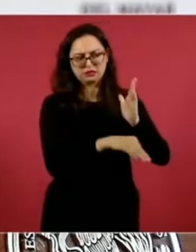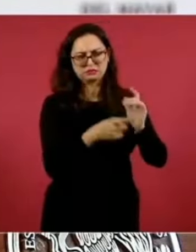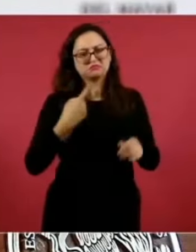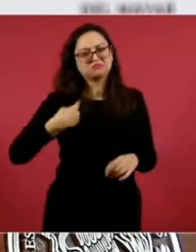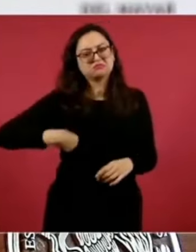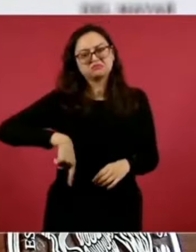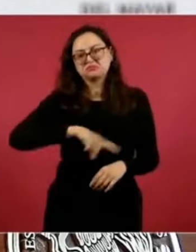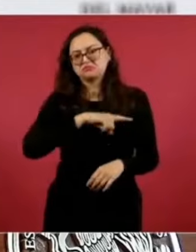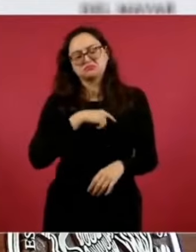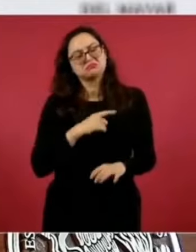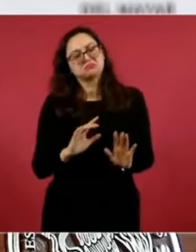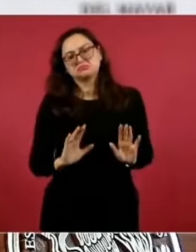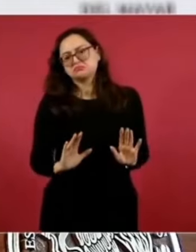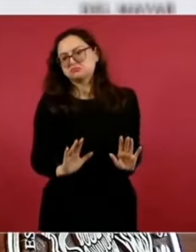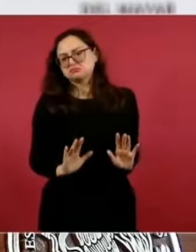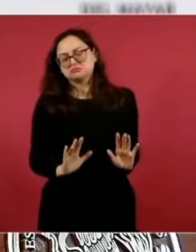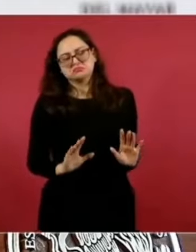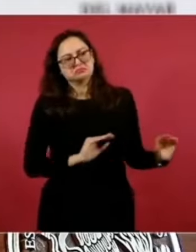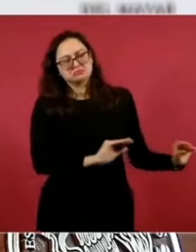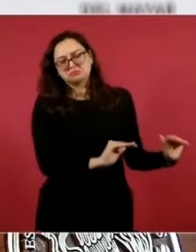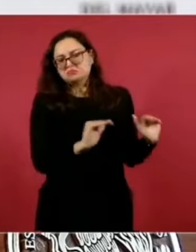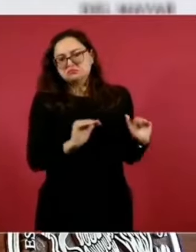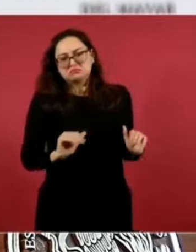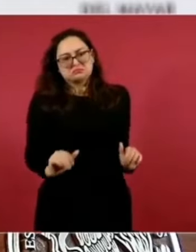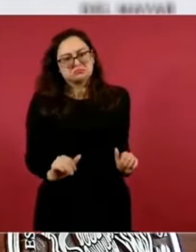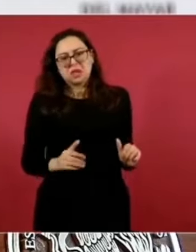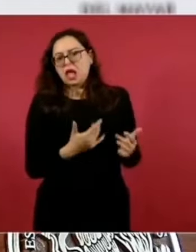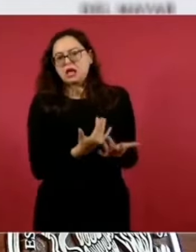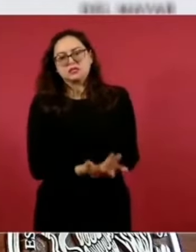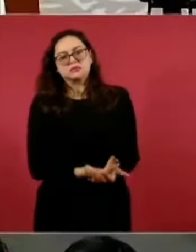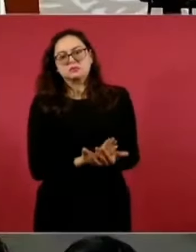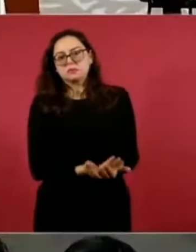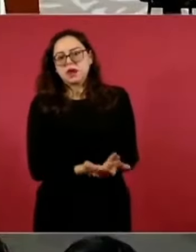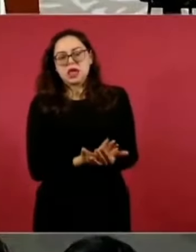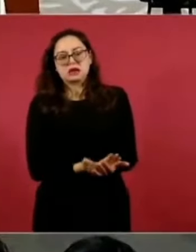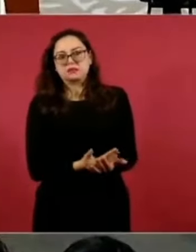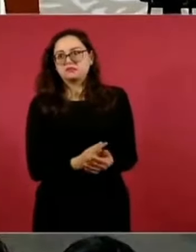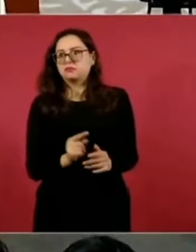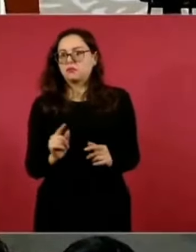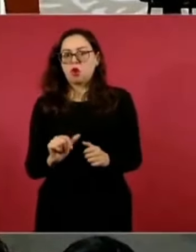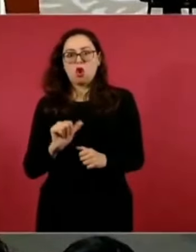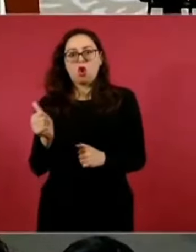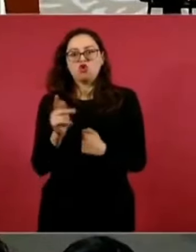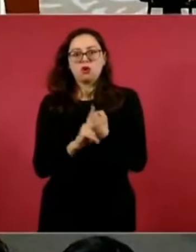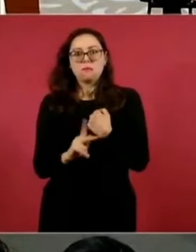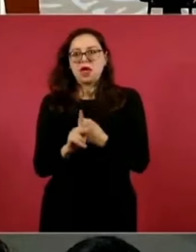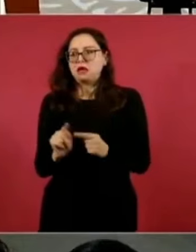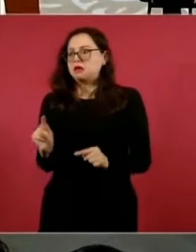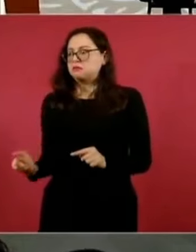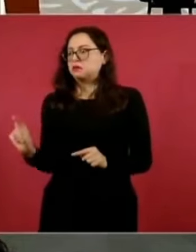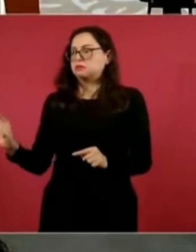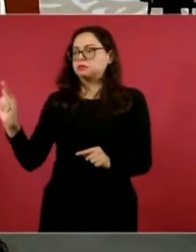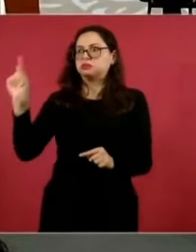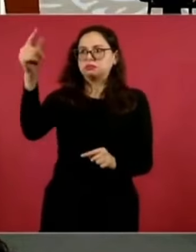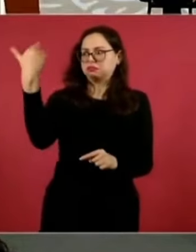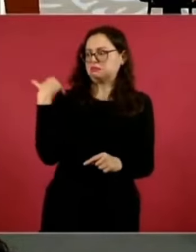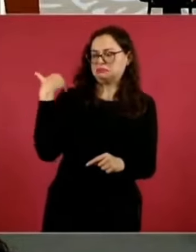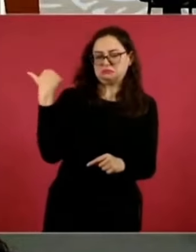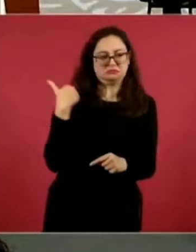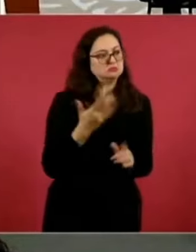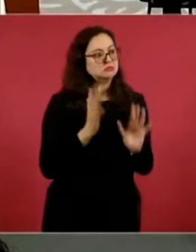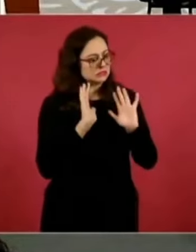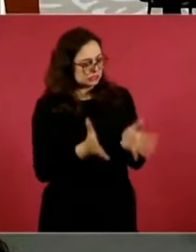hasta se enojaron con nosotros, que porque no salíamos a reconocer al presidente Biden,